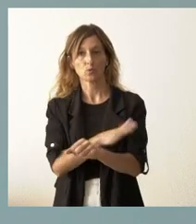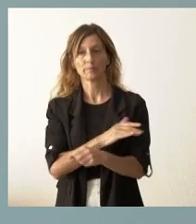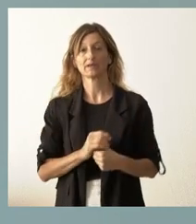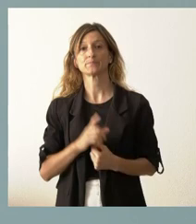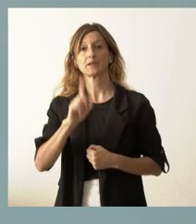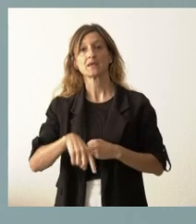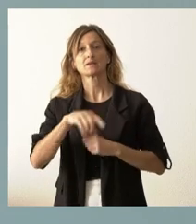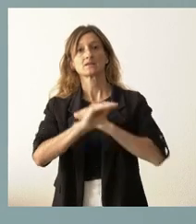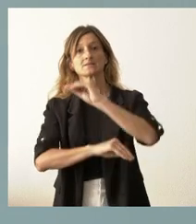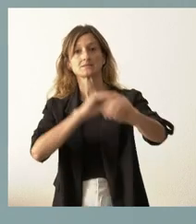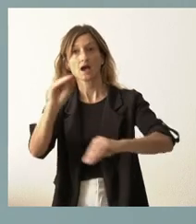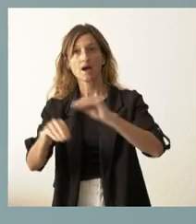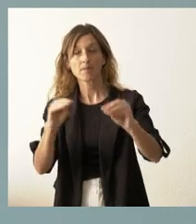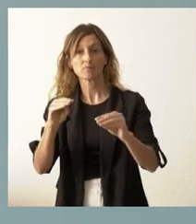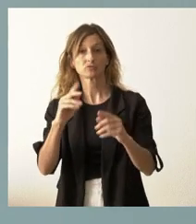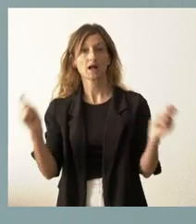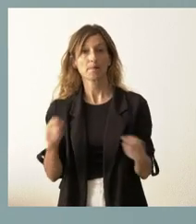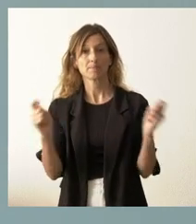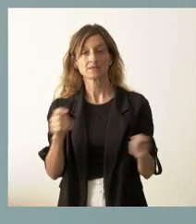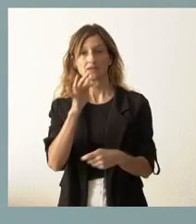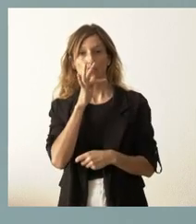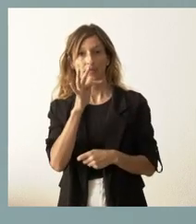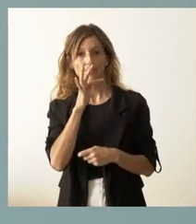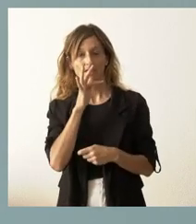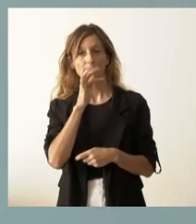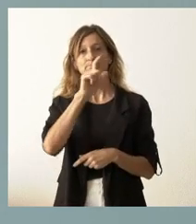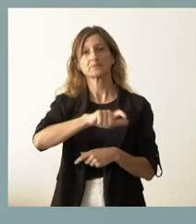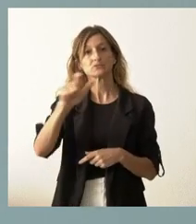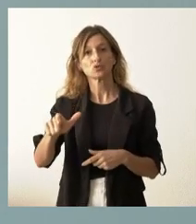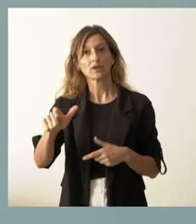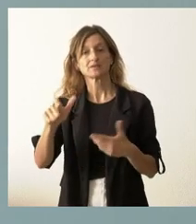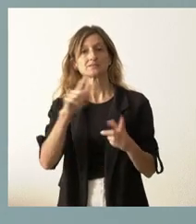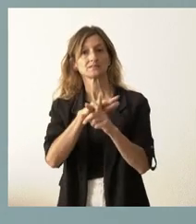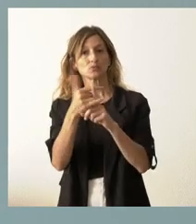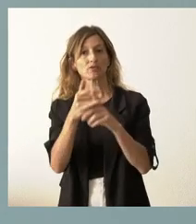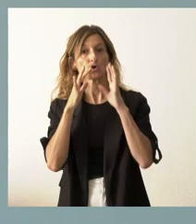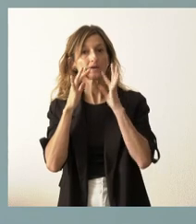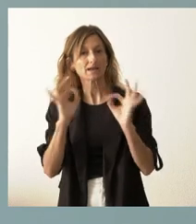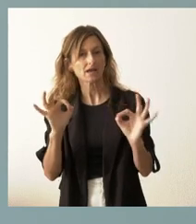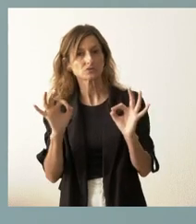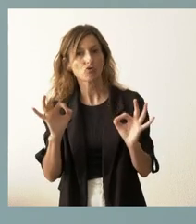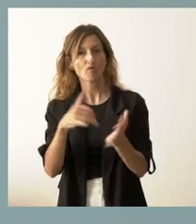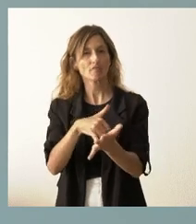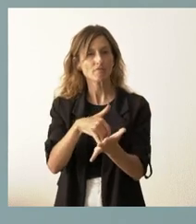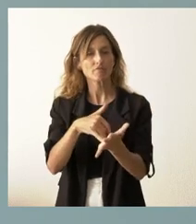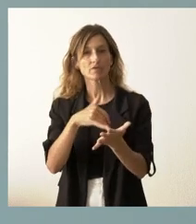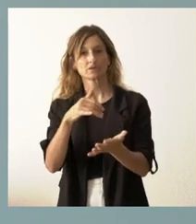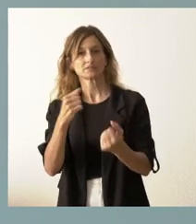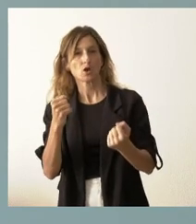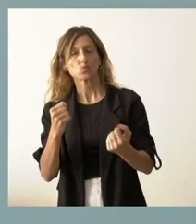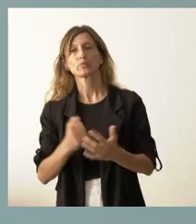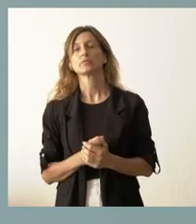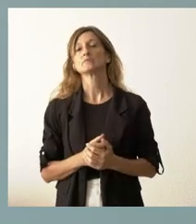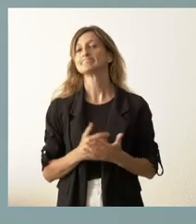un llamamiento también, aunque no ha comenzado la campaña, para que las personas que están en situación de riesgo, de vulnerabilidad, pues